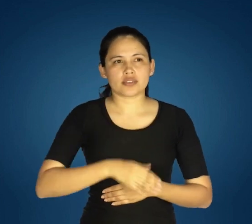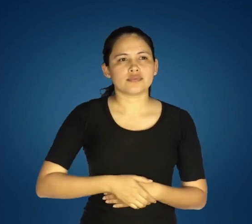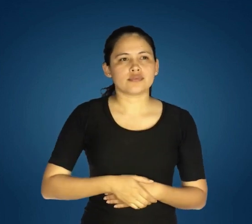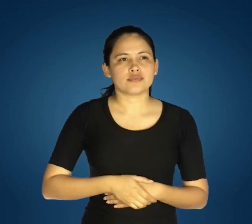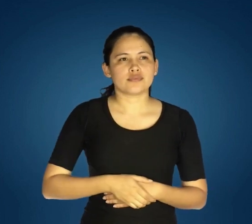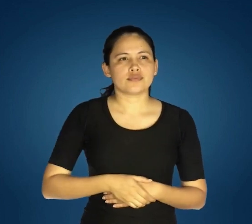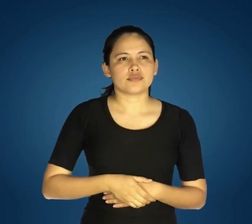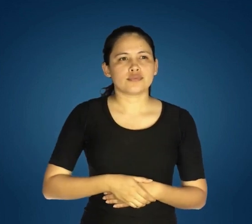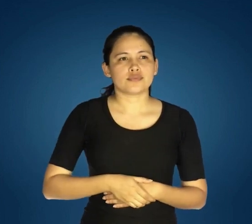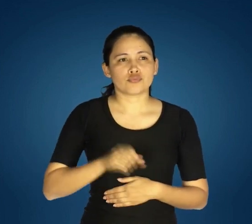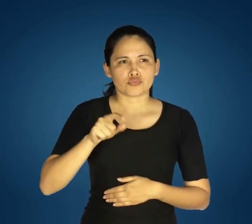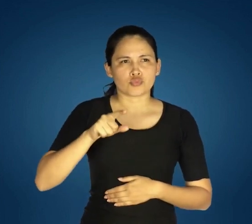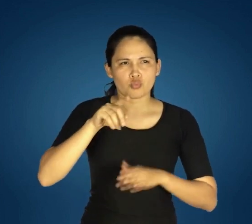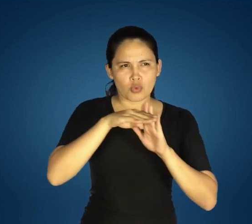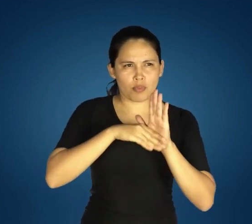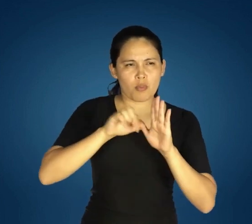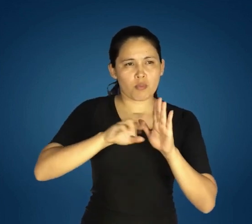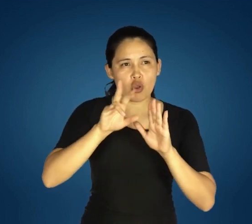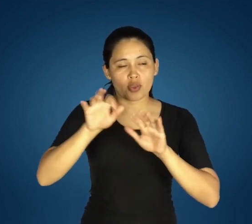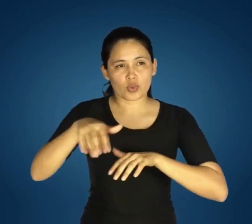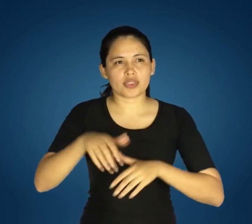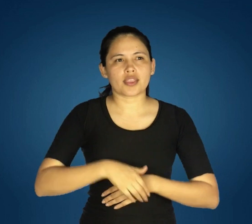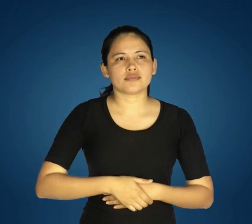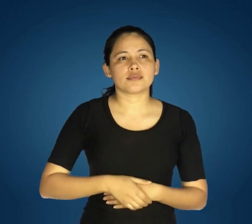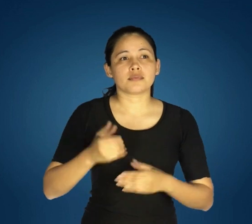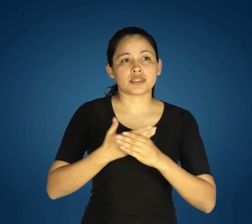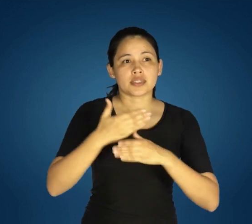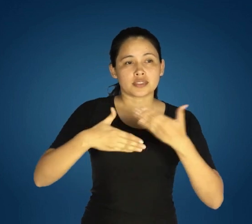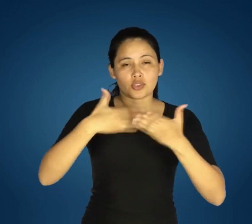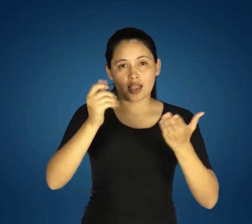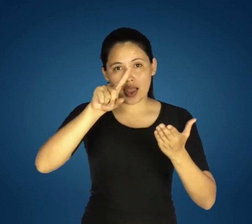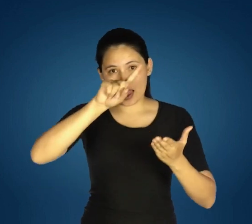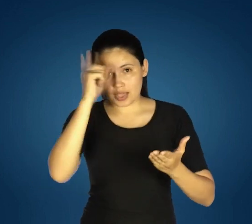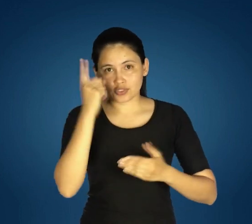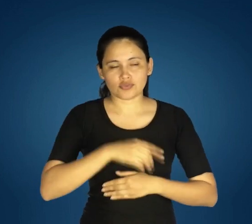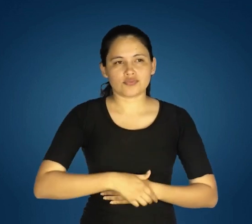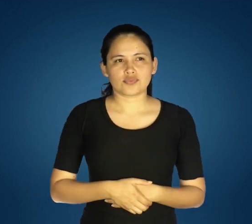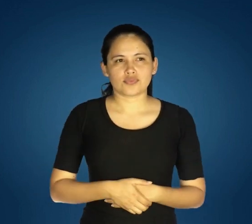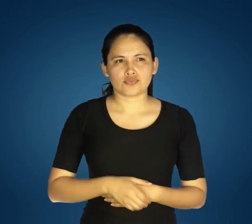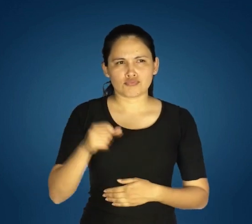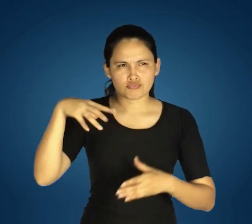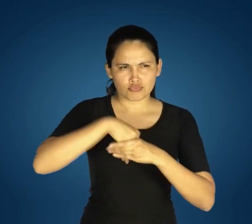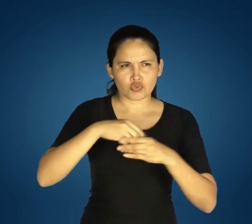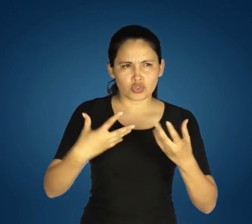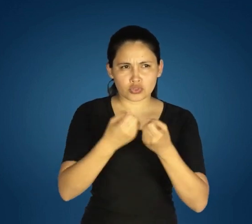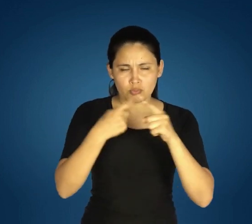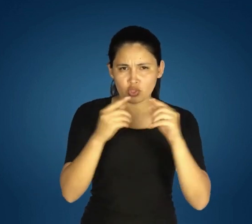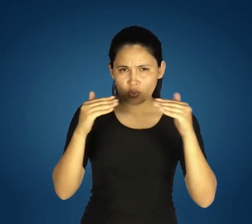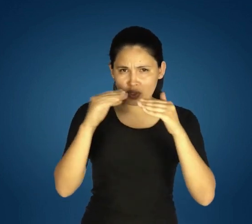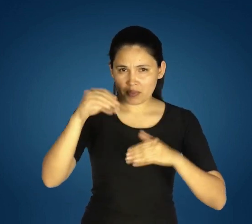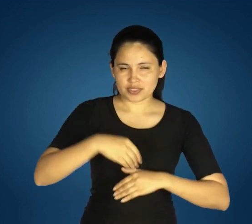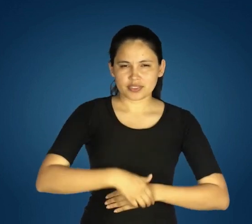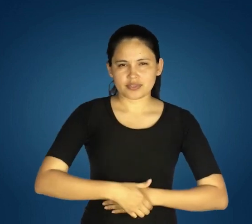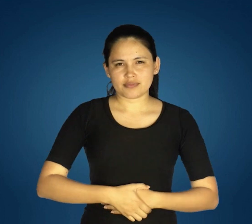Centro Regional Córdoba, para el programa Pro Huerta, INTA, Ministerio de Desarrollo Social de la Nación, en